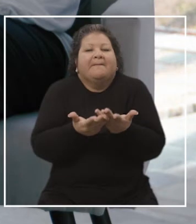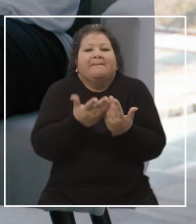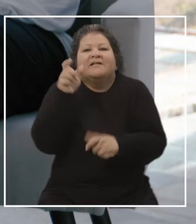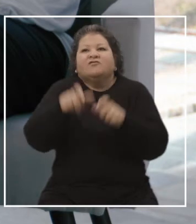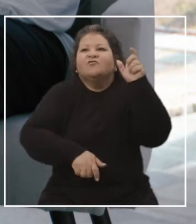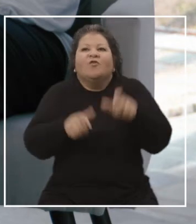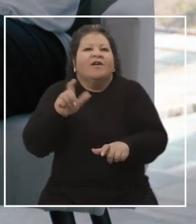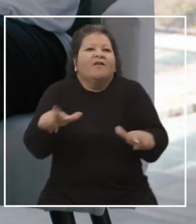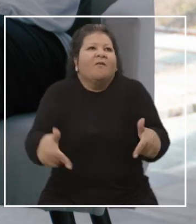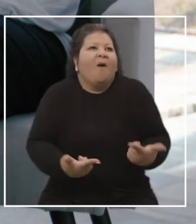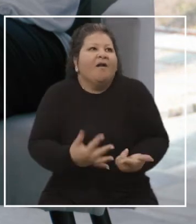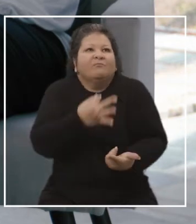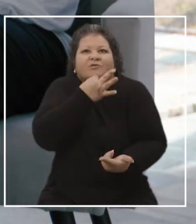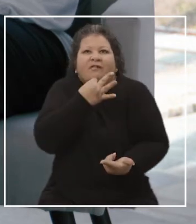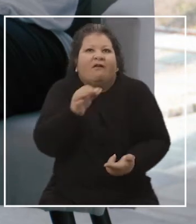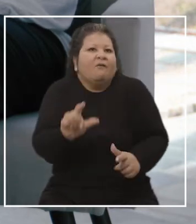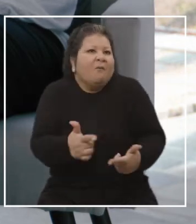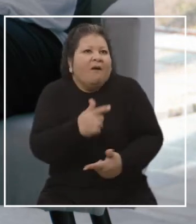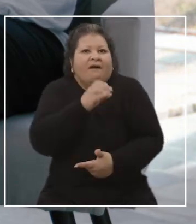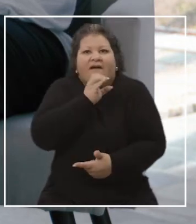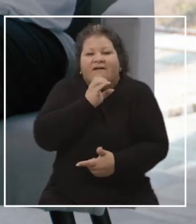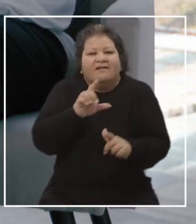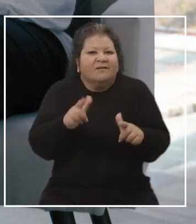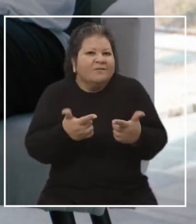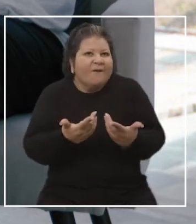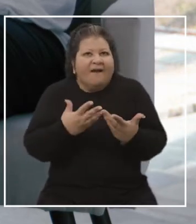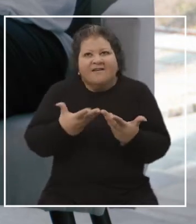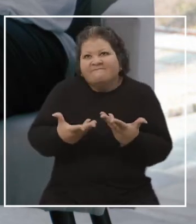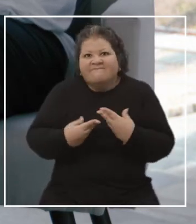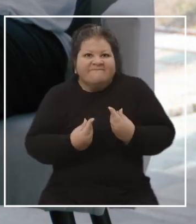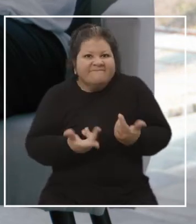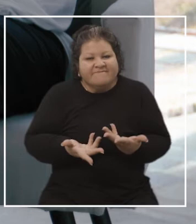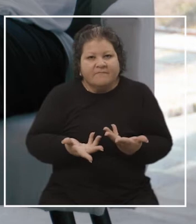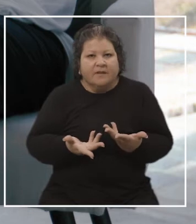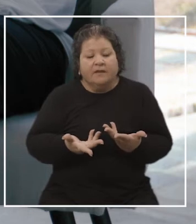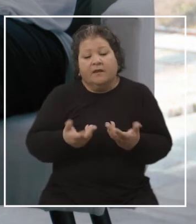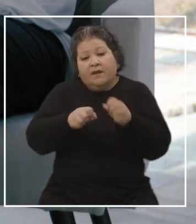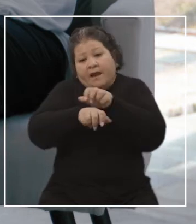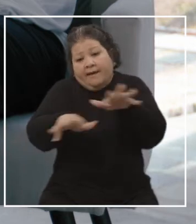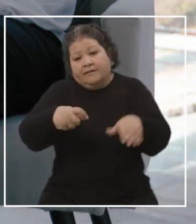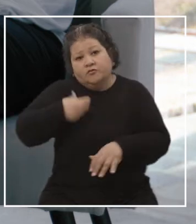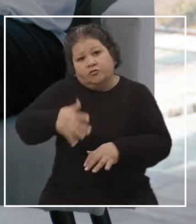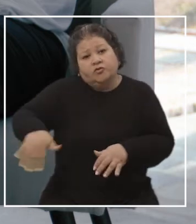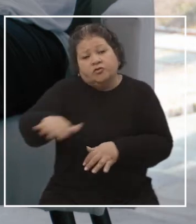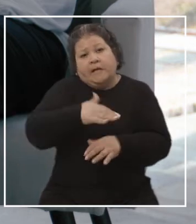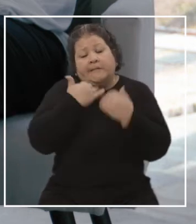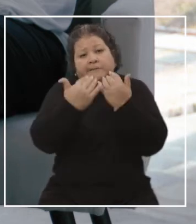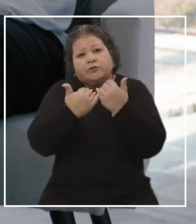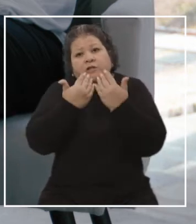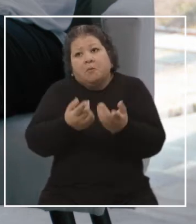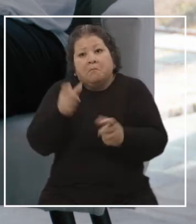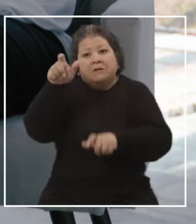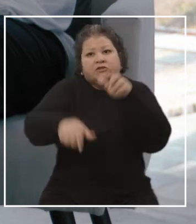la gente no tiene ni humor tampoco, ¿viste? Entonces, y en las redes, qué sé yo, están como